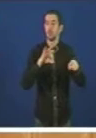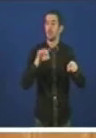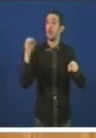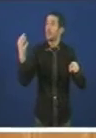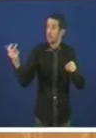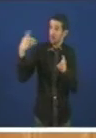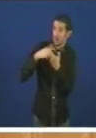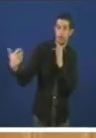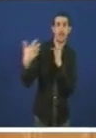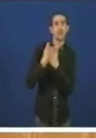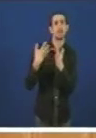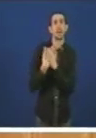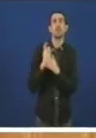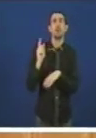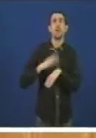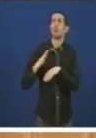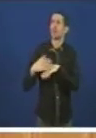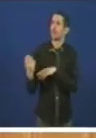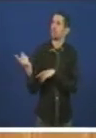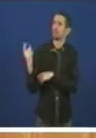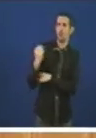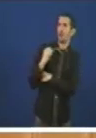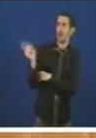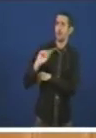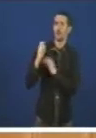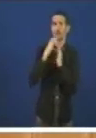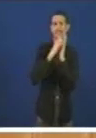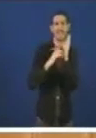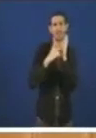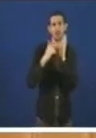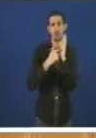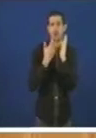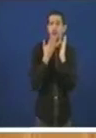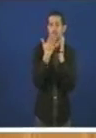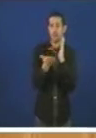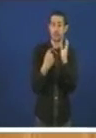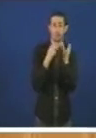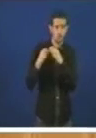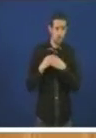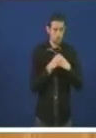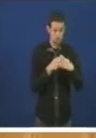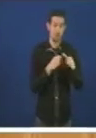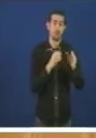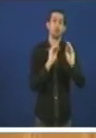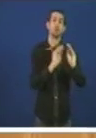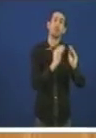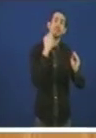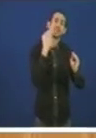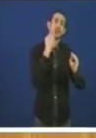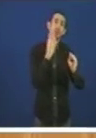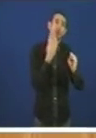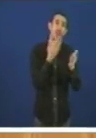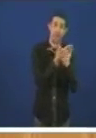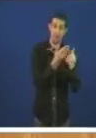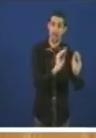non só porque non apoia vostede este texto que recolle as demandas das forzas políticas de Ferrol senón que terá